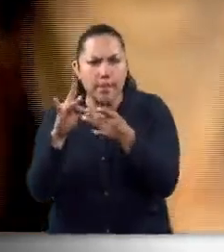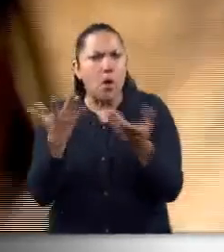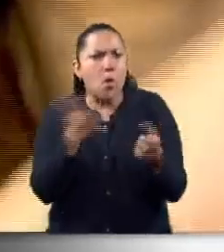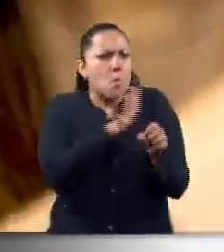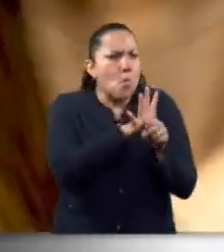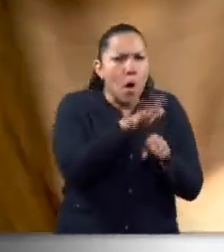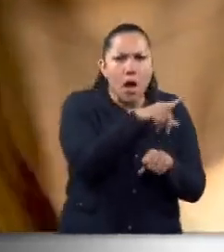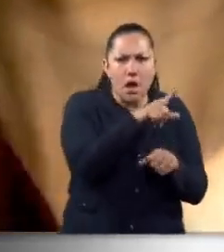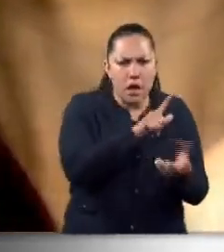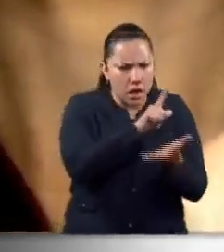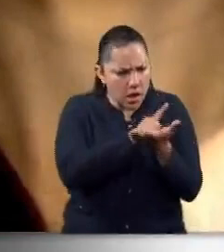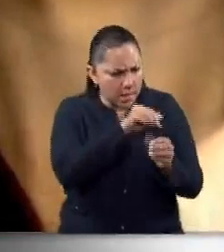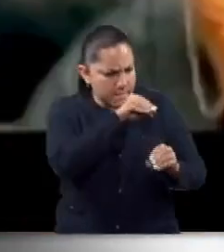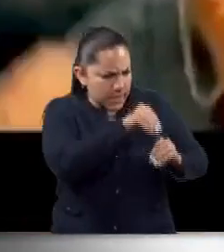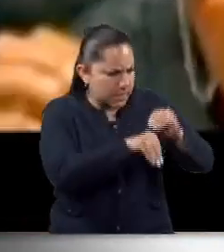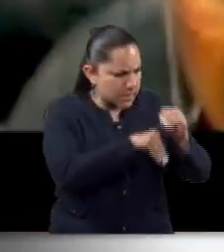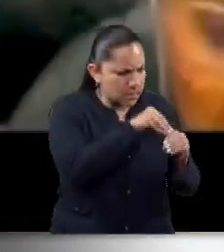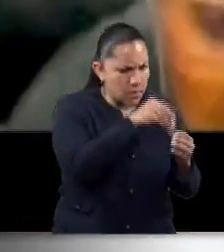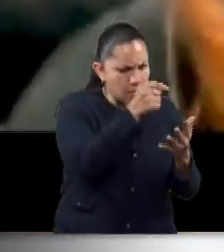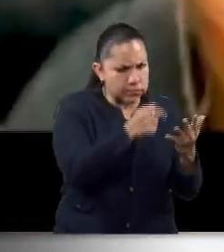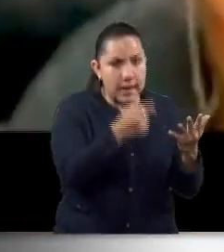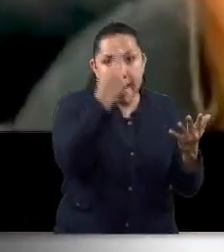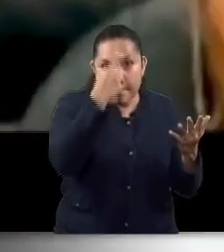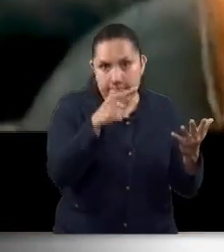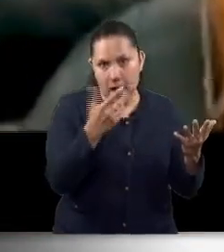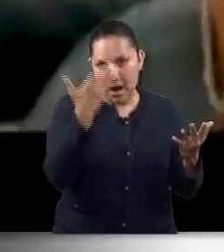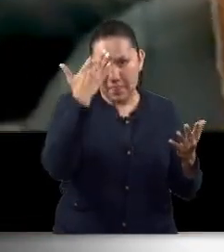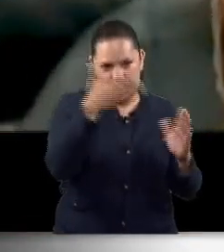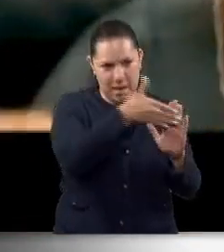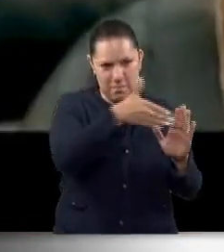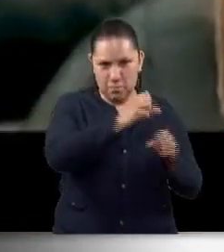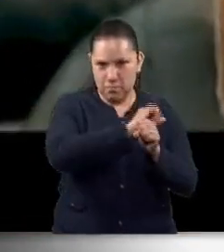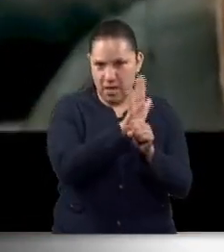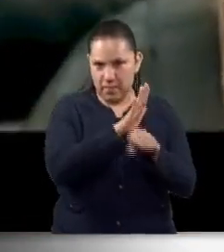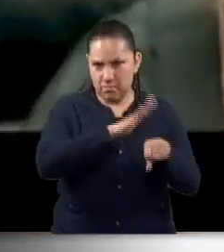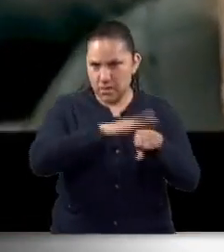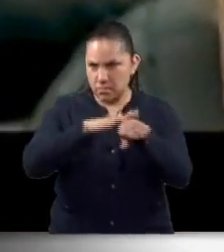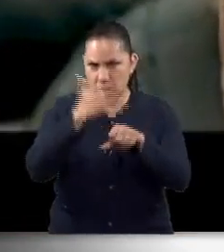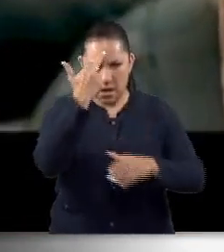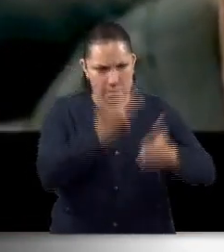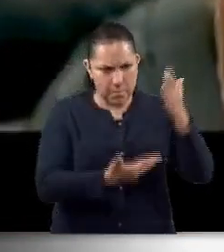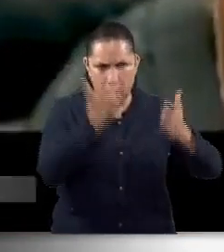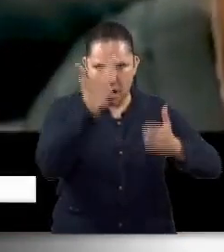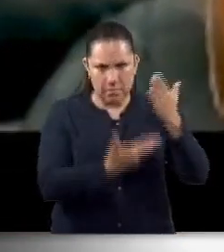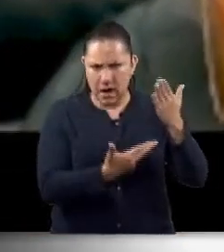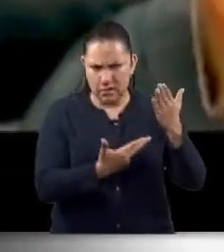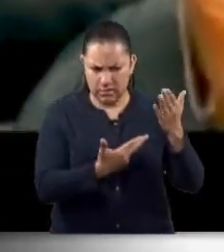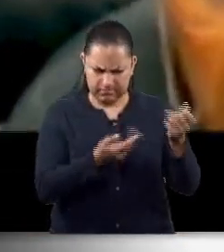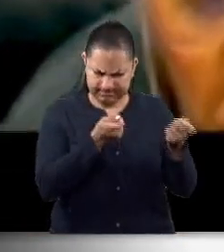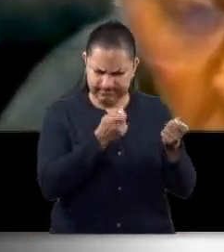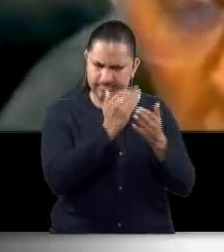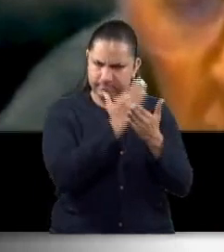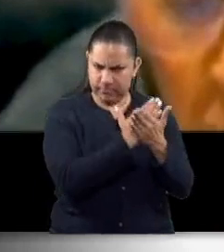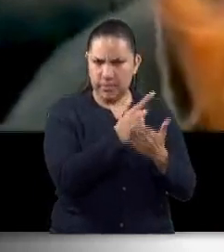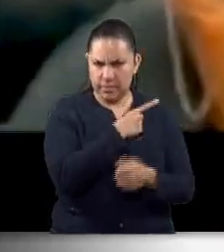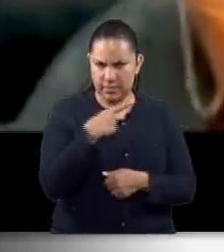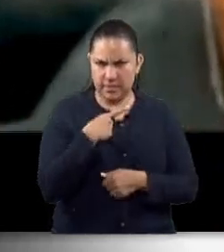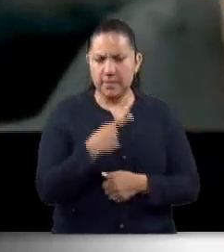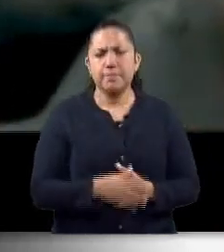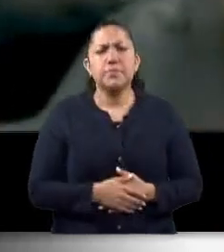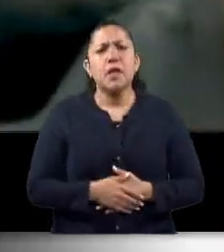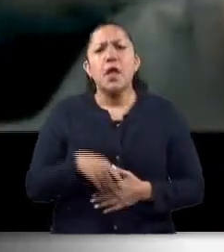incrementaron tras la pandemia. Un 40% de las mujeres mexicanas en una relación